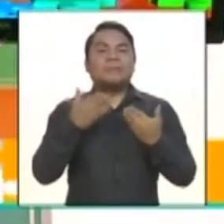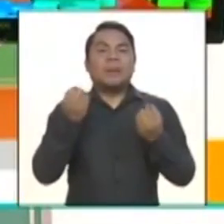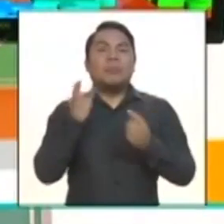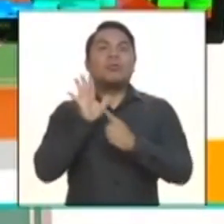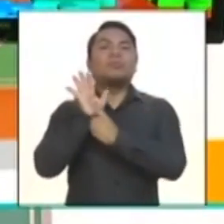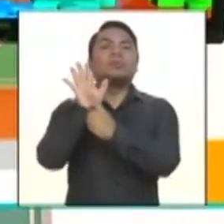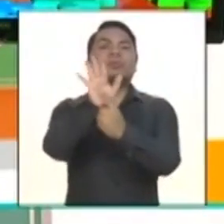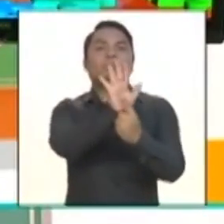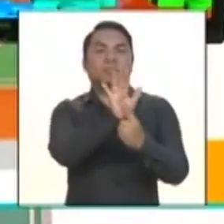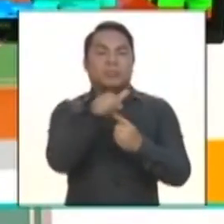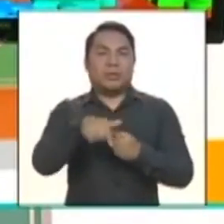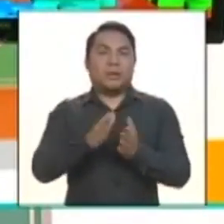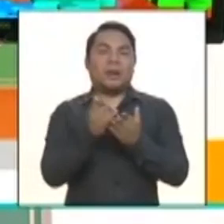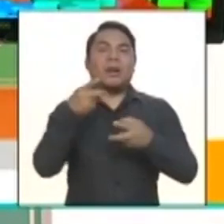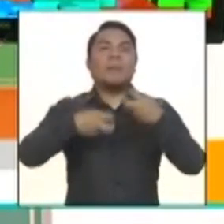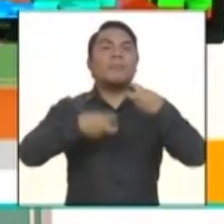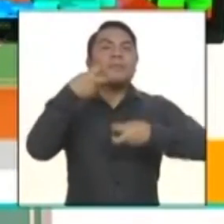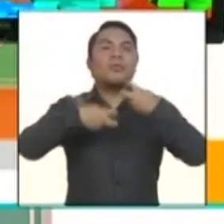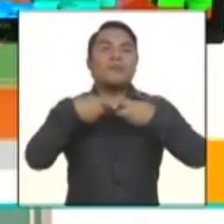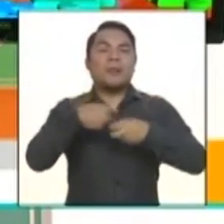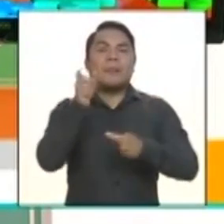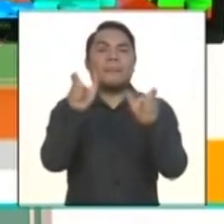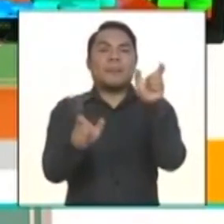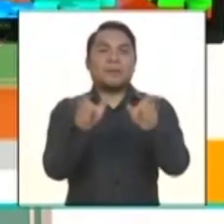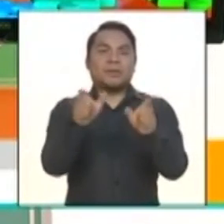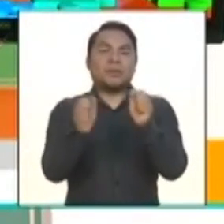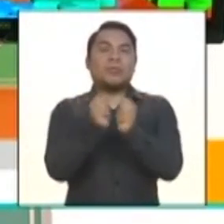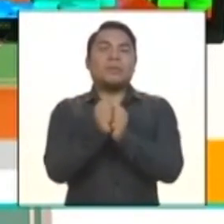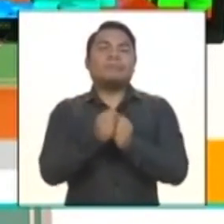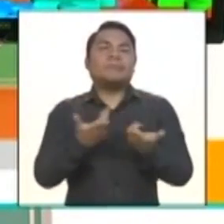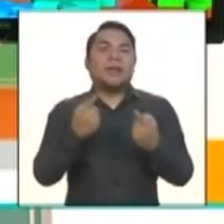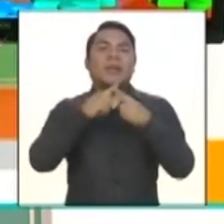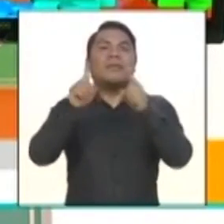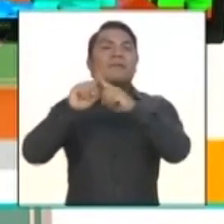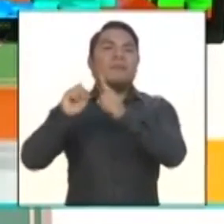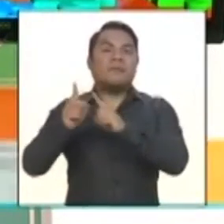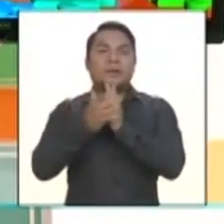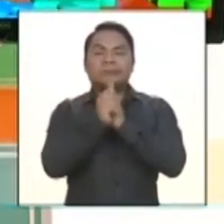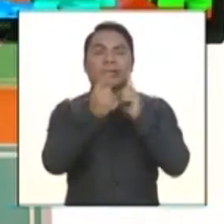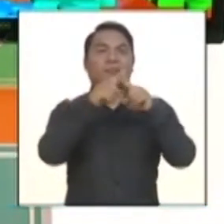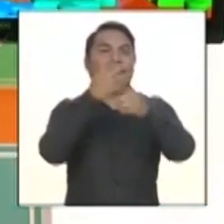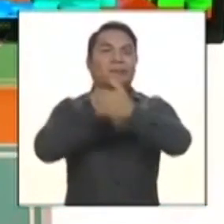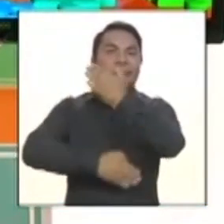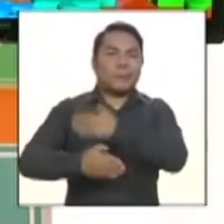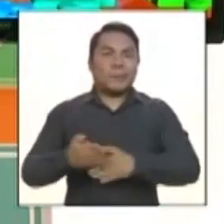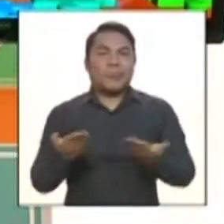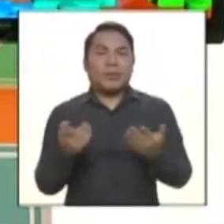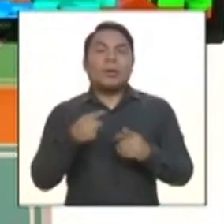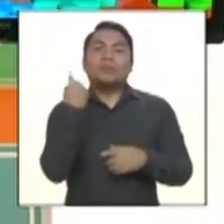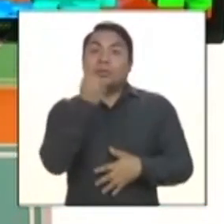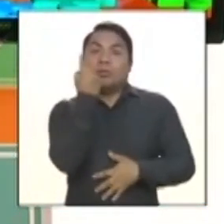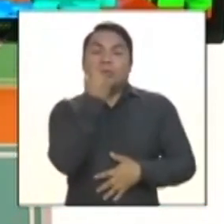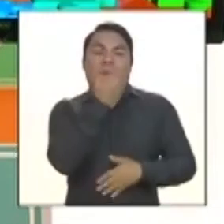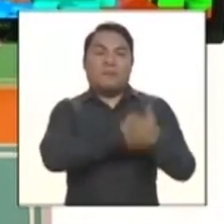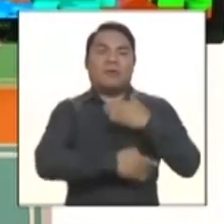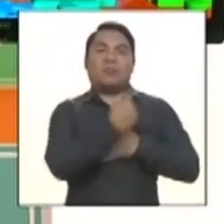visibilidad a la problemática de la persona con habilidades diferentes. Y no solamente con discapacidad porque ese término no me